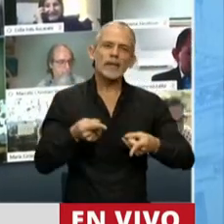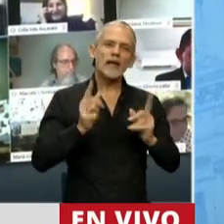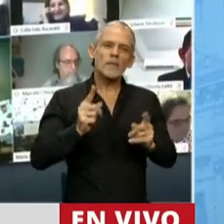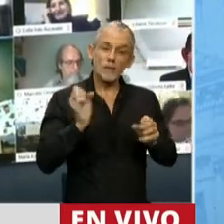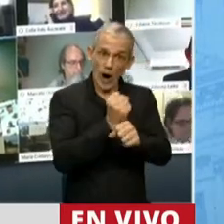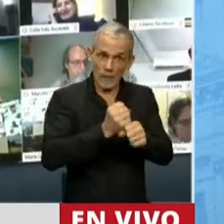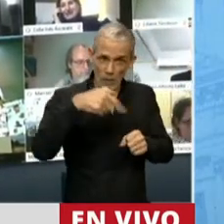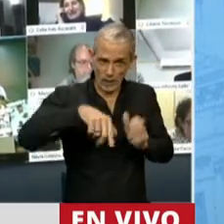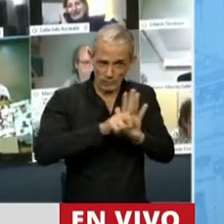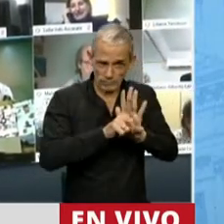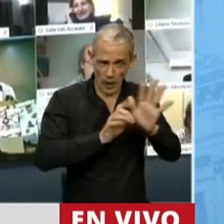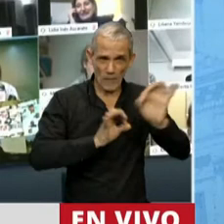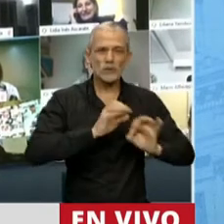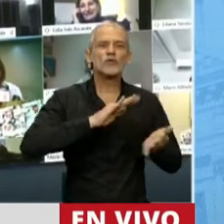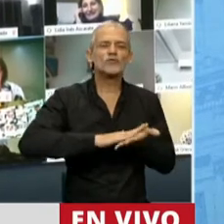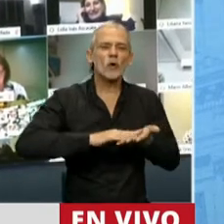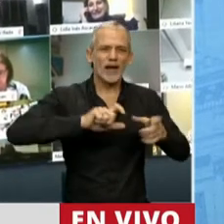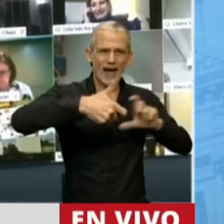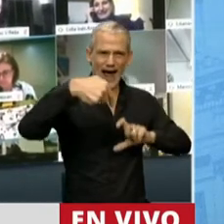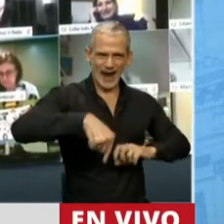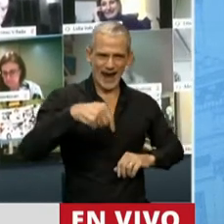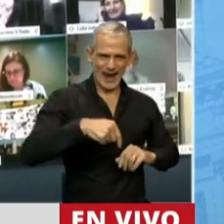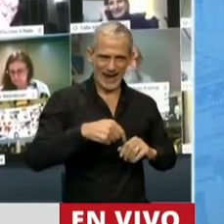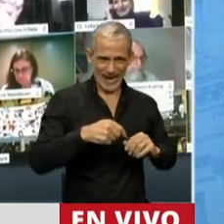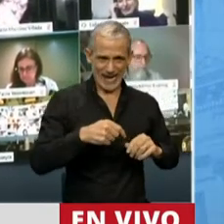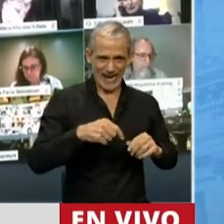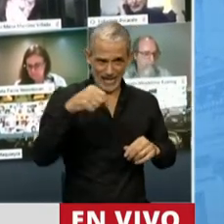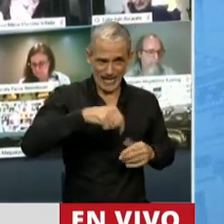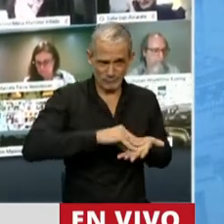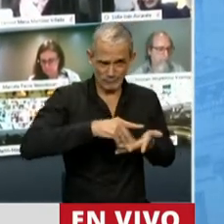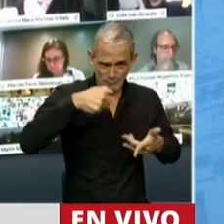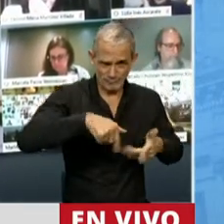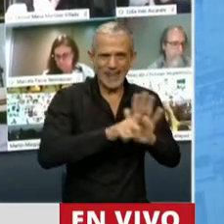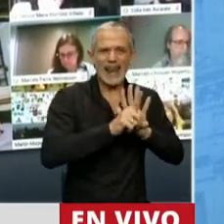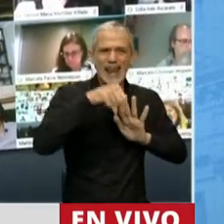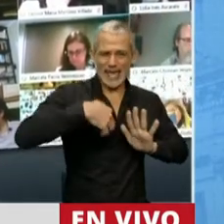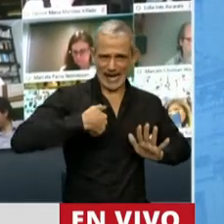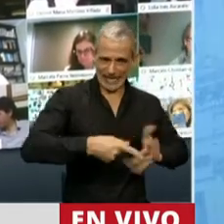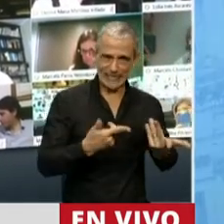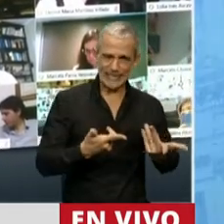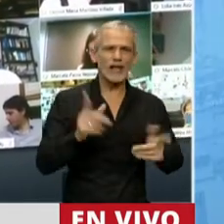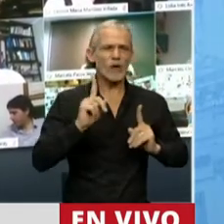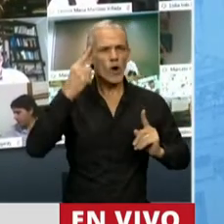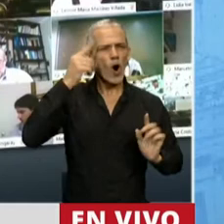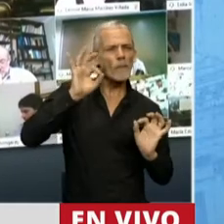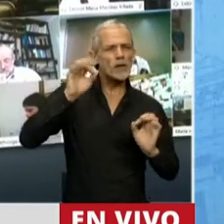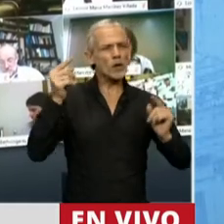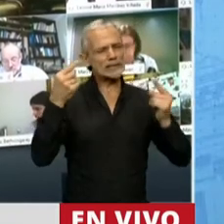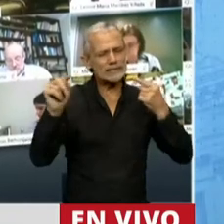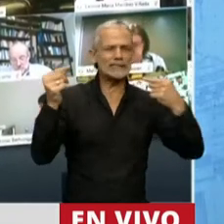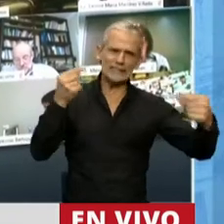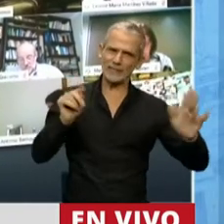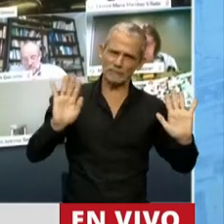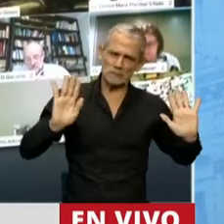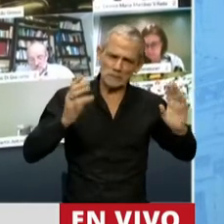aprobando hoy respecto al canje local, con algunas discrepancias, como bien lo han expresado quienes me precedieron el uso